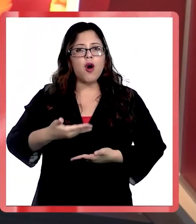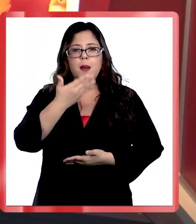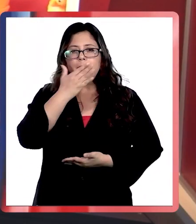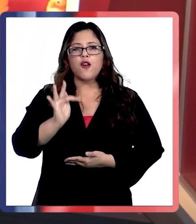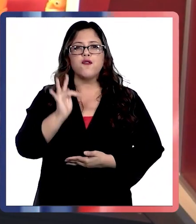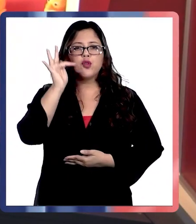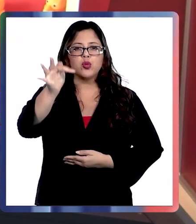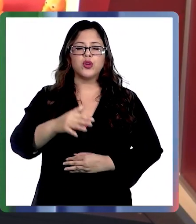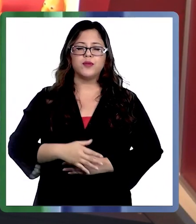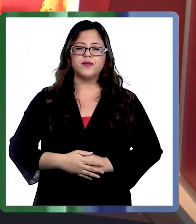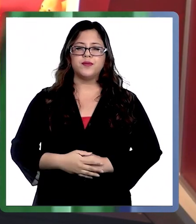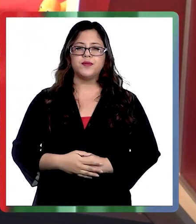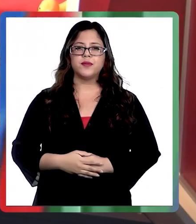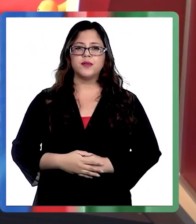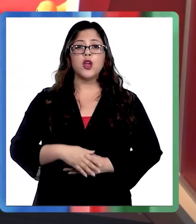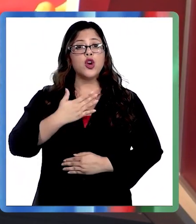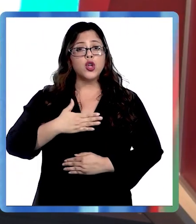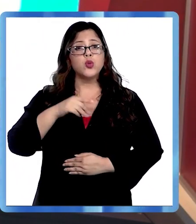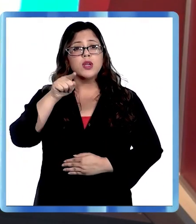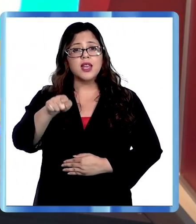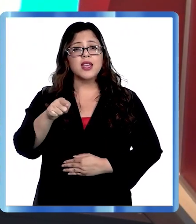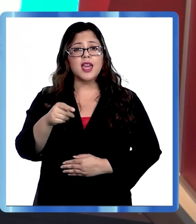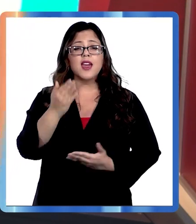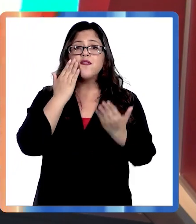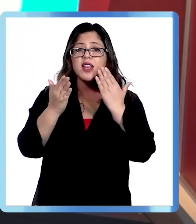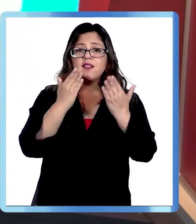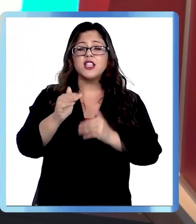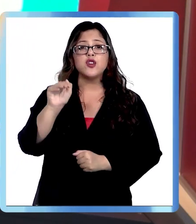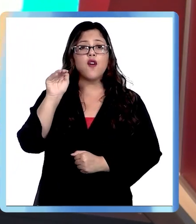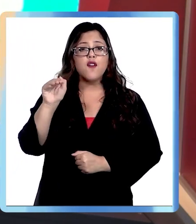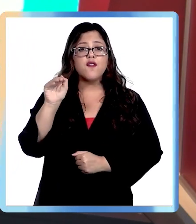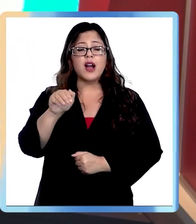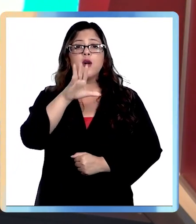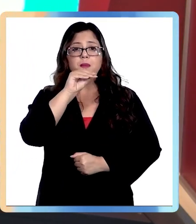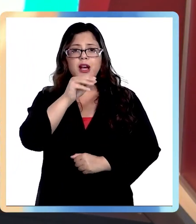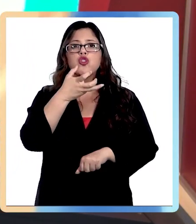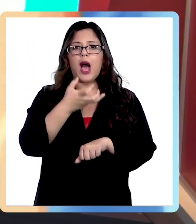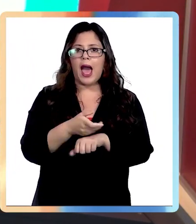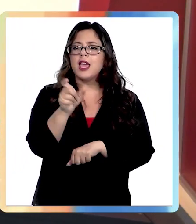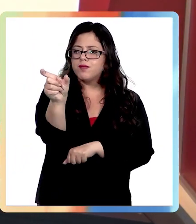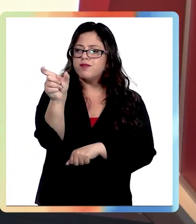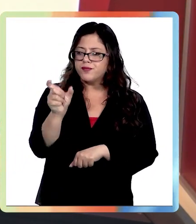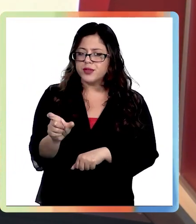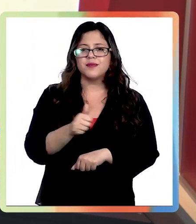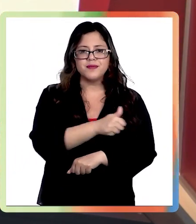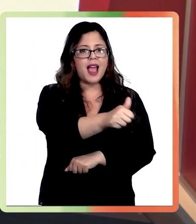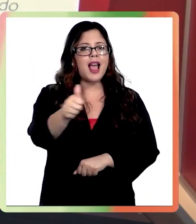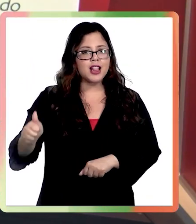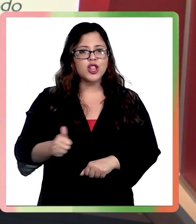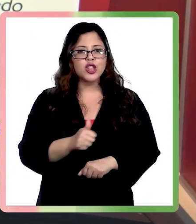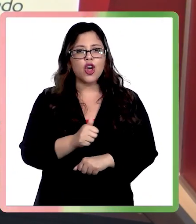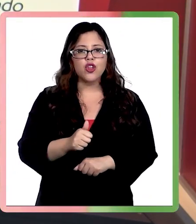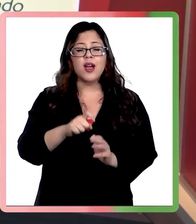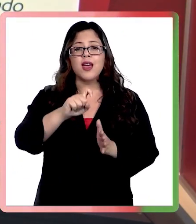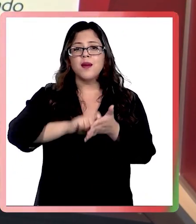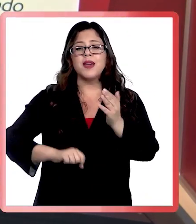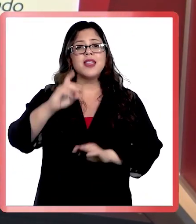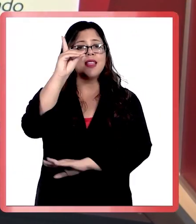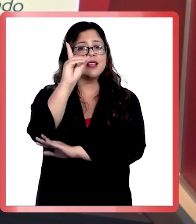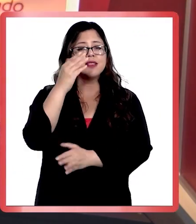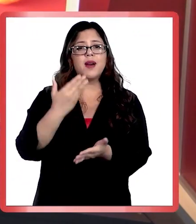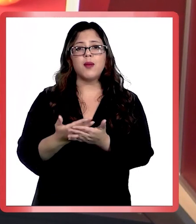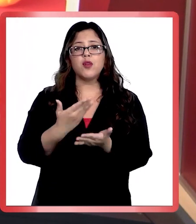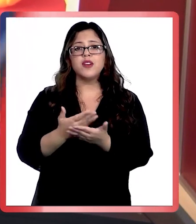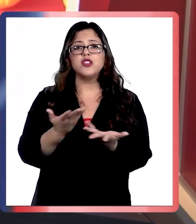futuro. Si buscas beneficios con tus tarjetas Banco Estado, te cuento que los tenemos. Y son pa' todos. Durante diciembre,